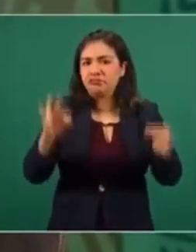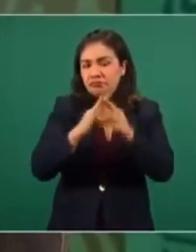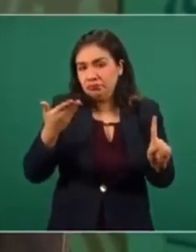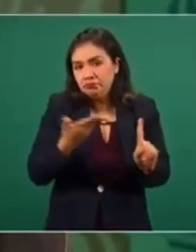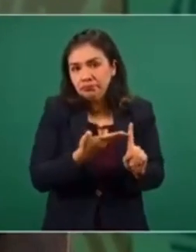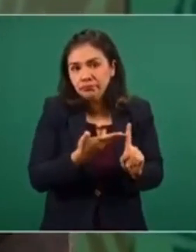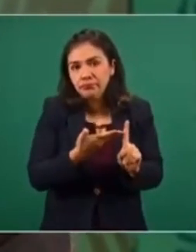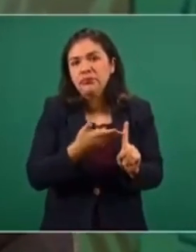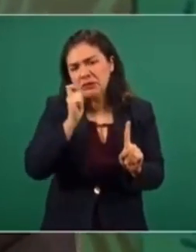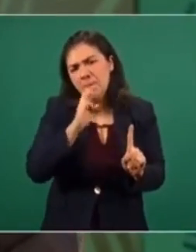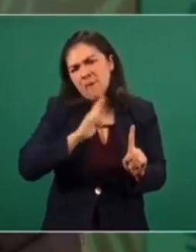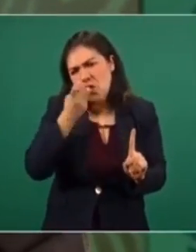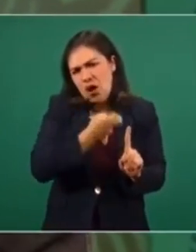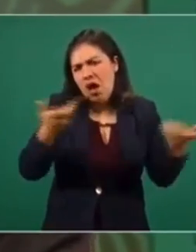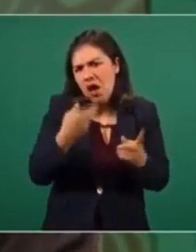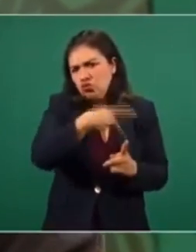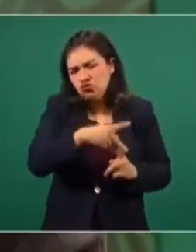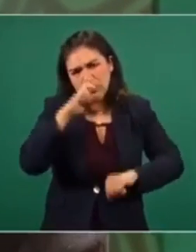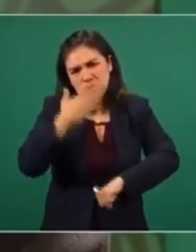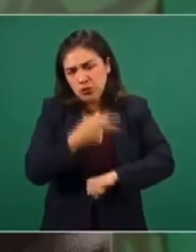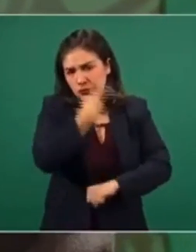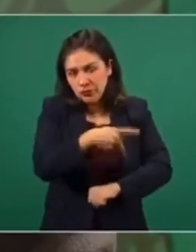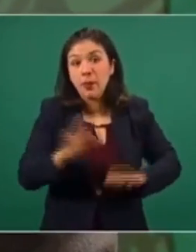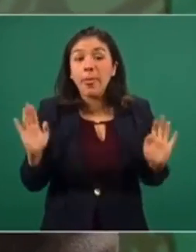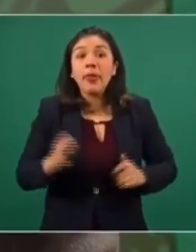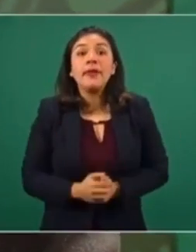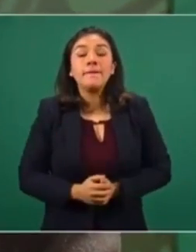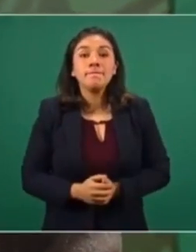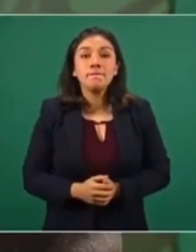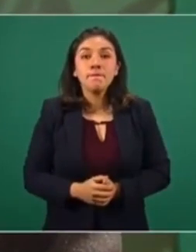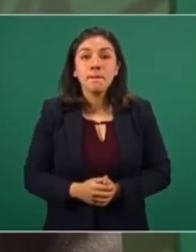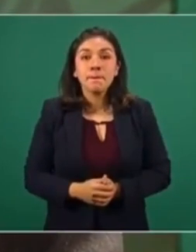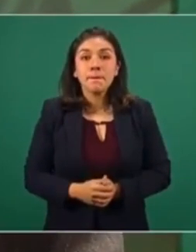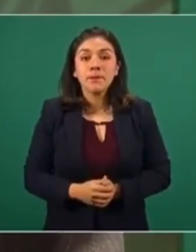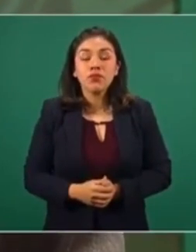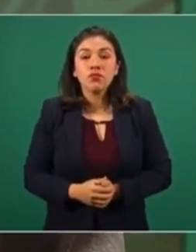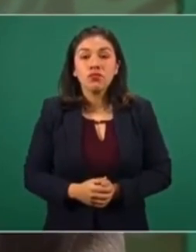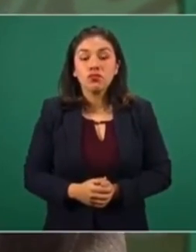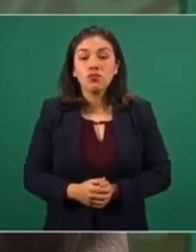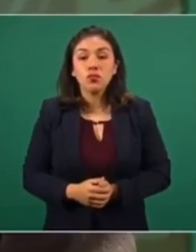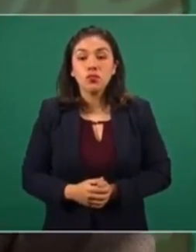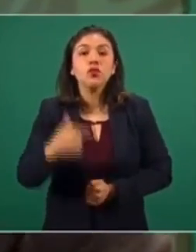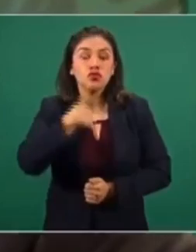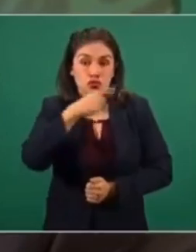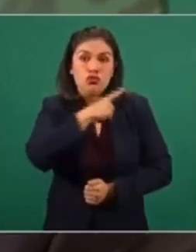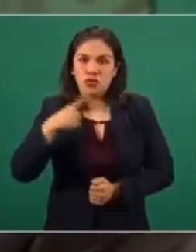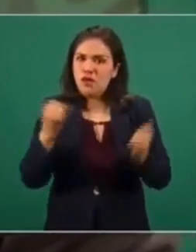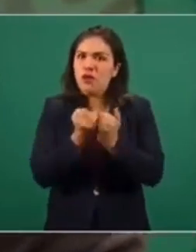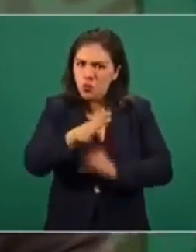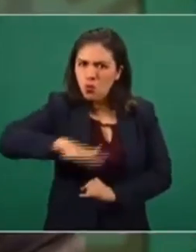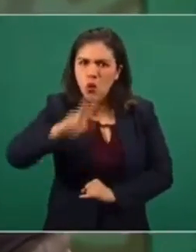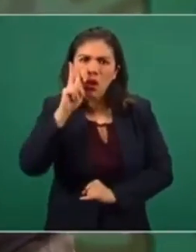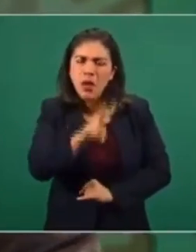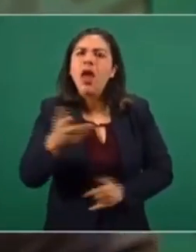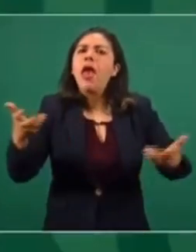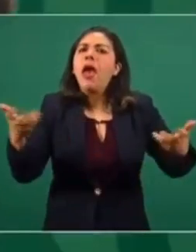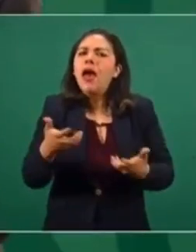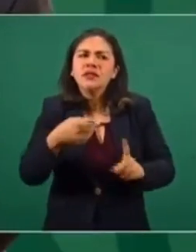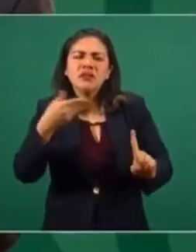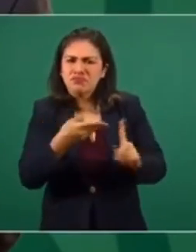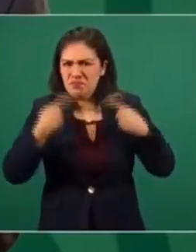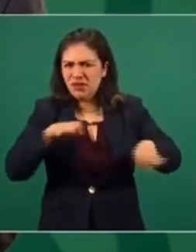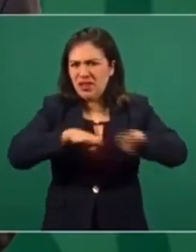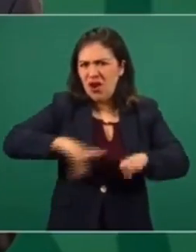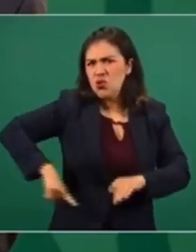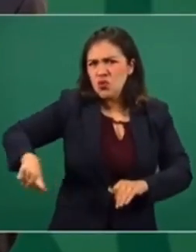que eso es mejor. favor, nosotros tenemos que reconocer también lo que están haciendo los servidores públicos.